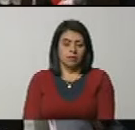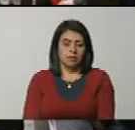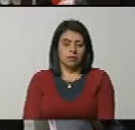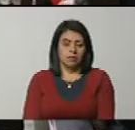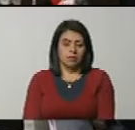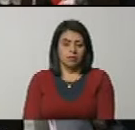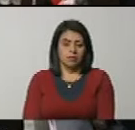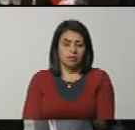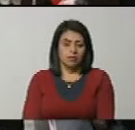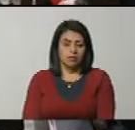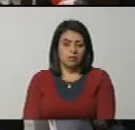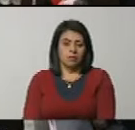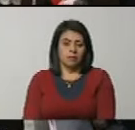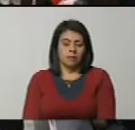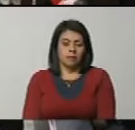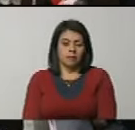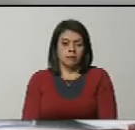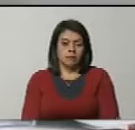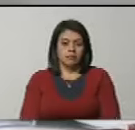Nueva propuesta en mesa.